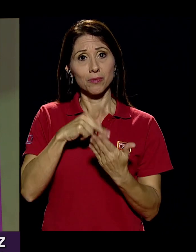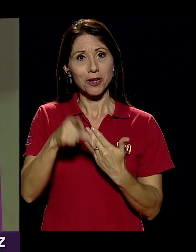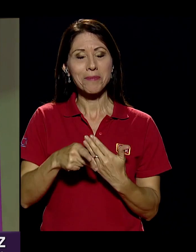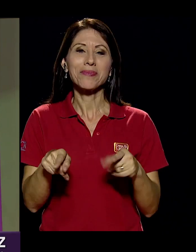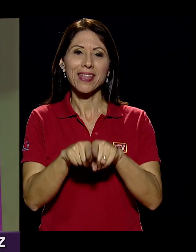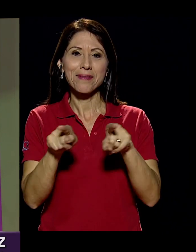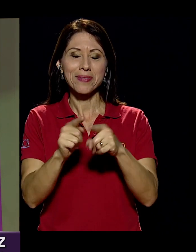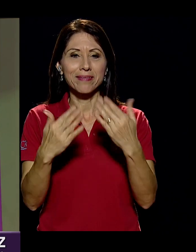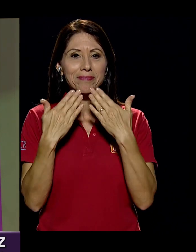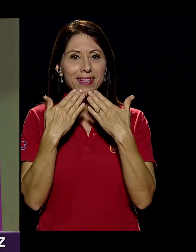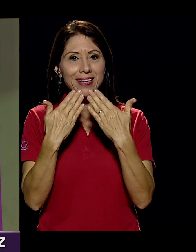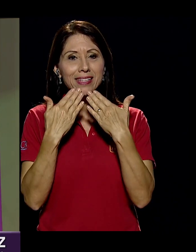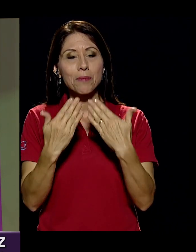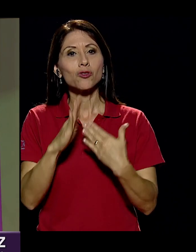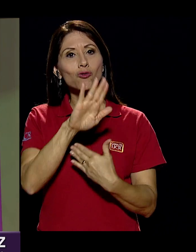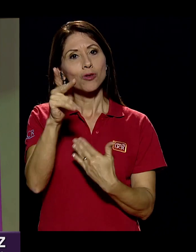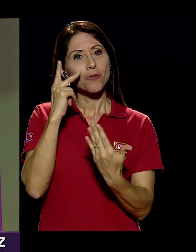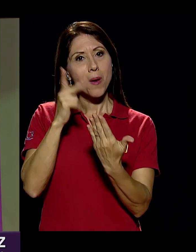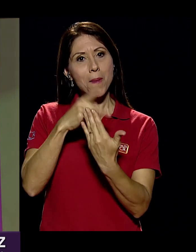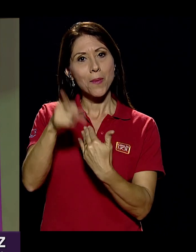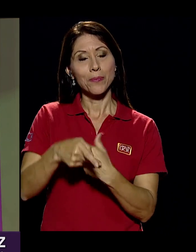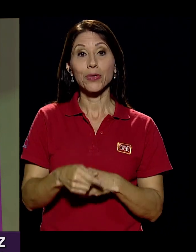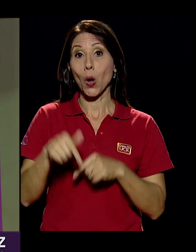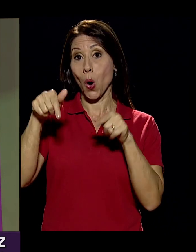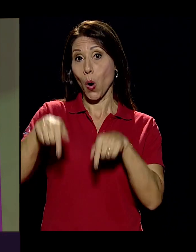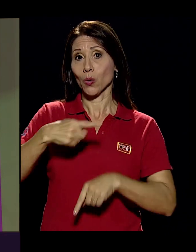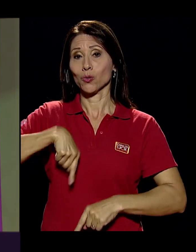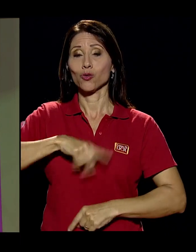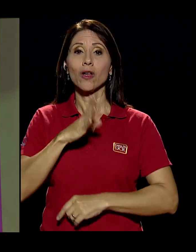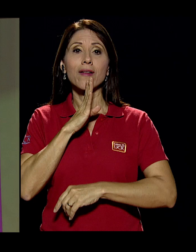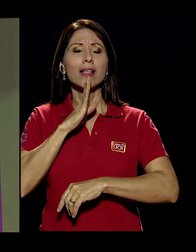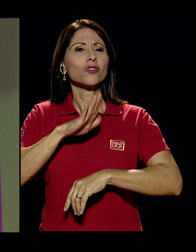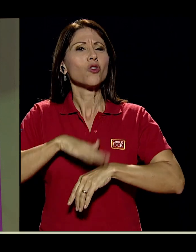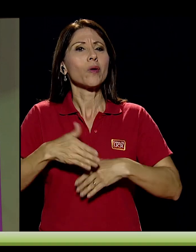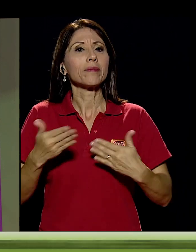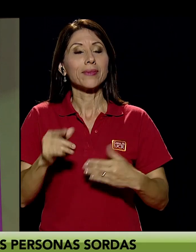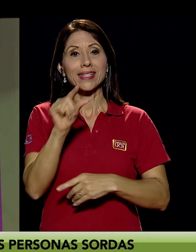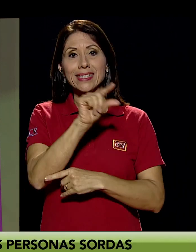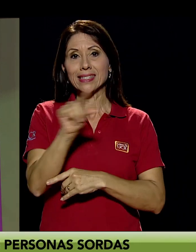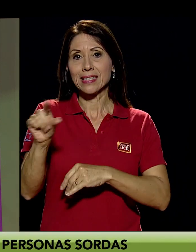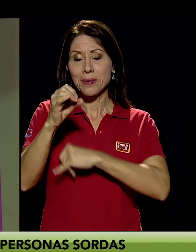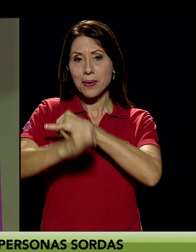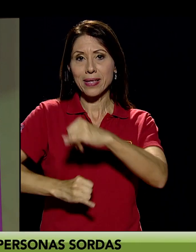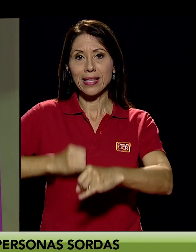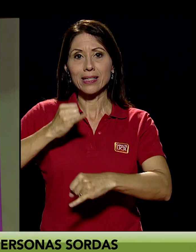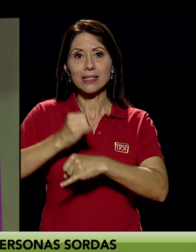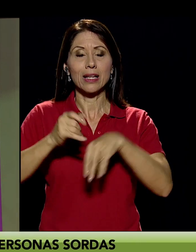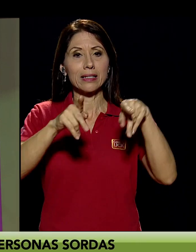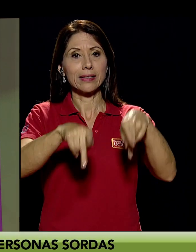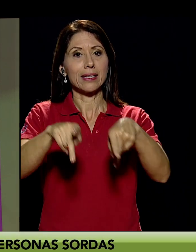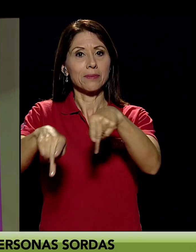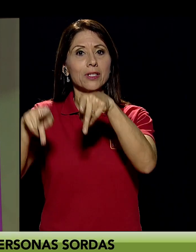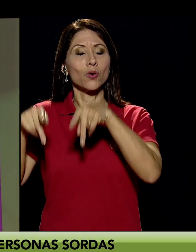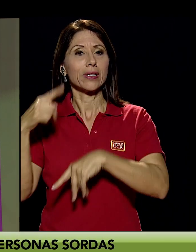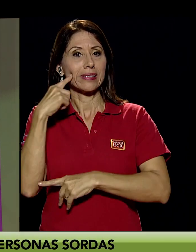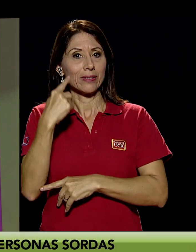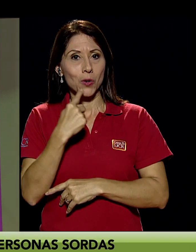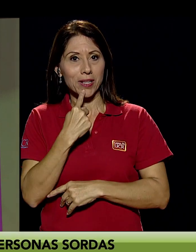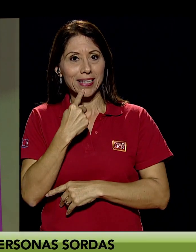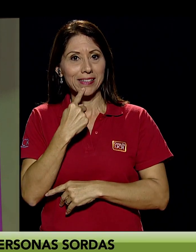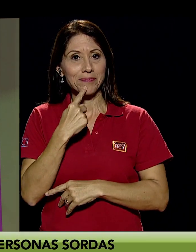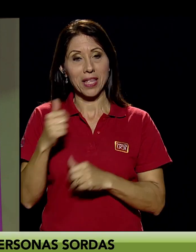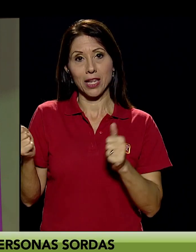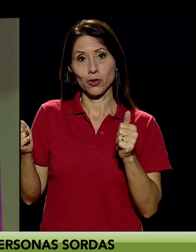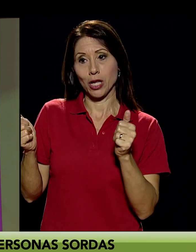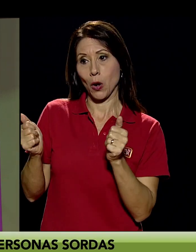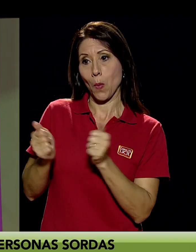también le agradecemos su sintonía. Hoy estaremos hablando sobre la Semana Internacional de las Personas Sordas y